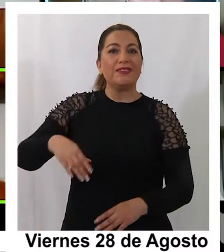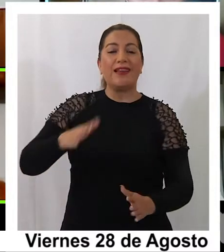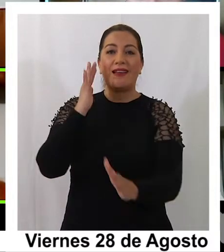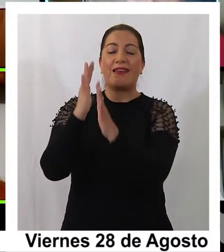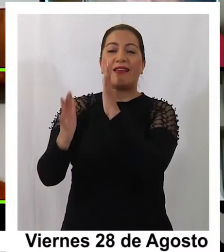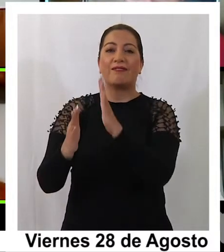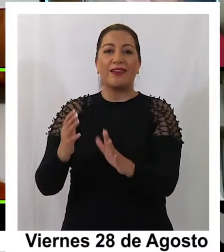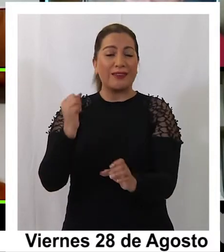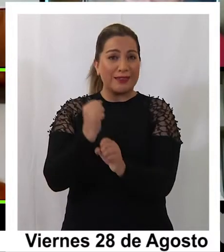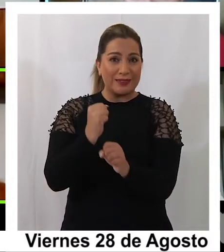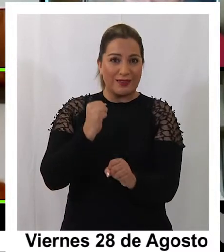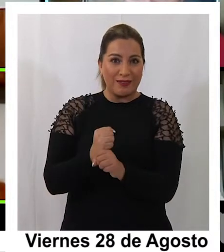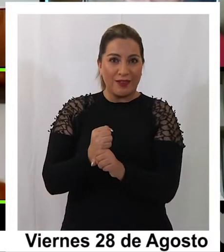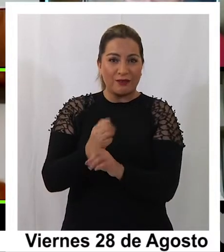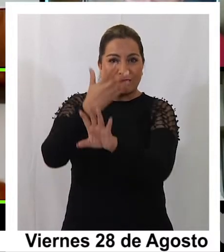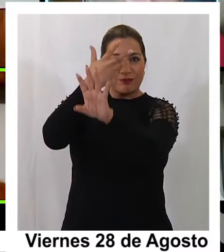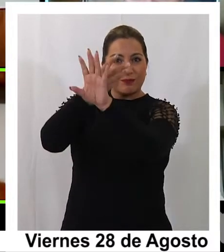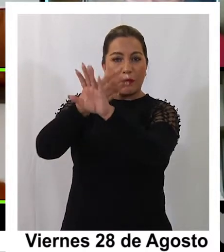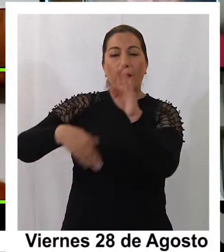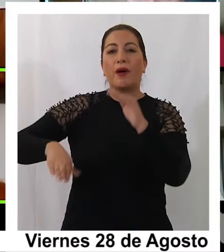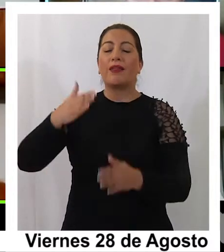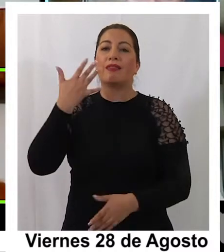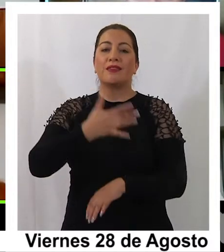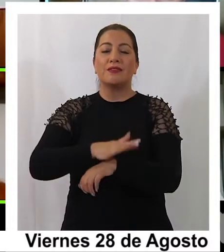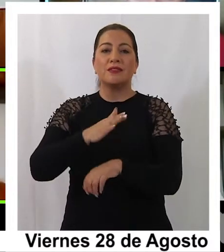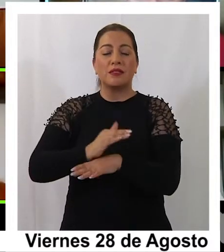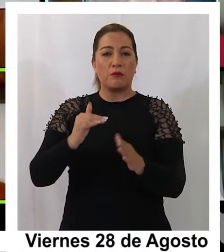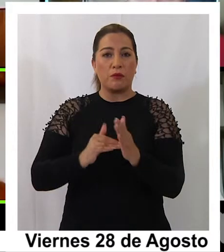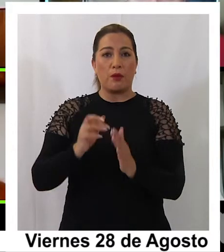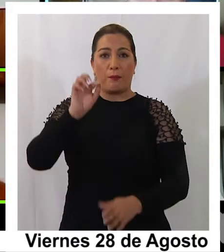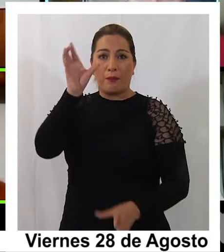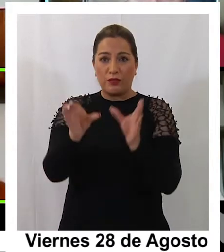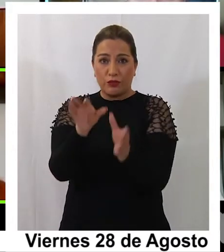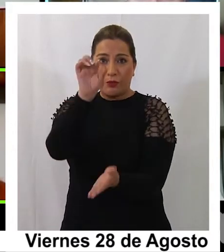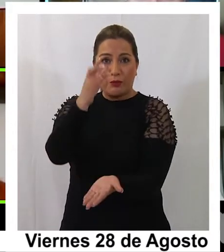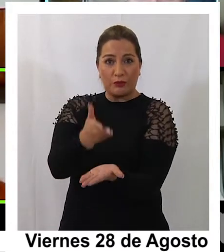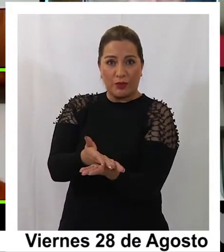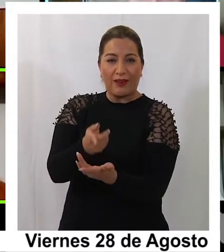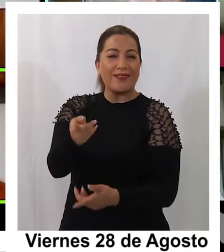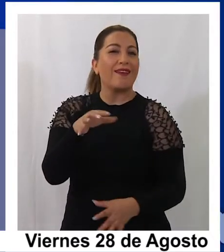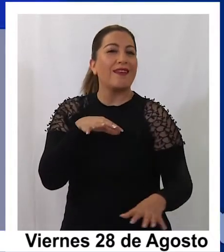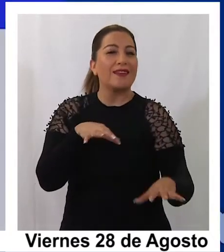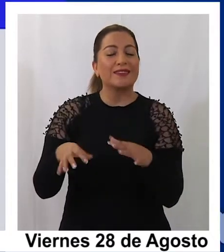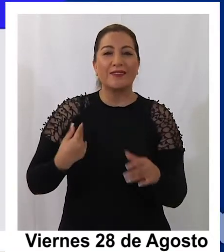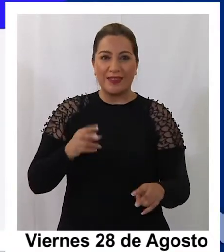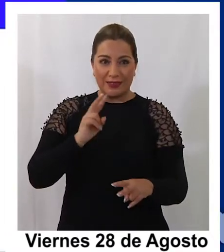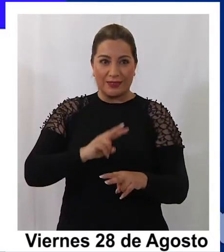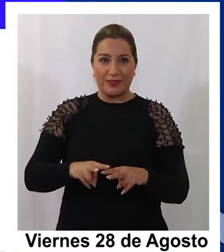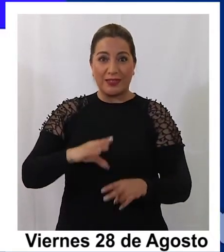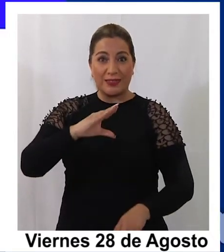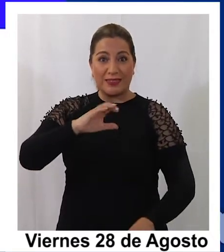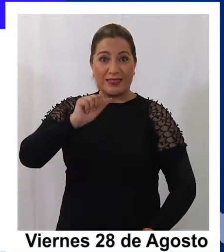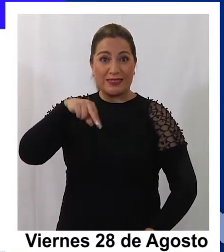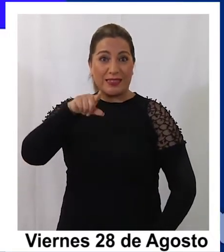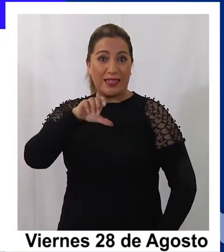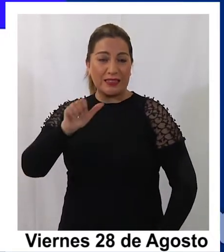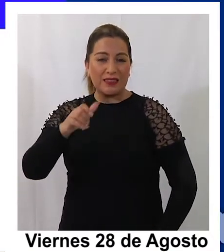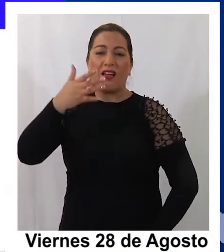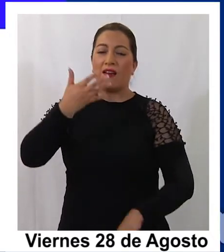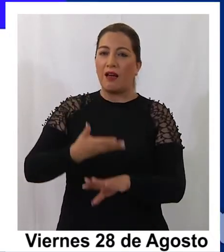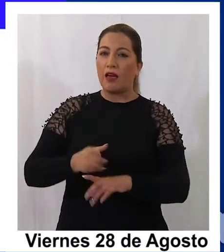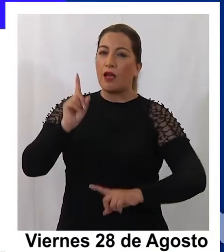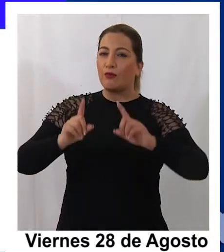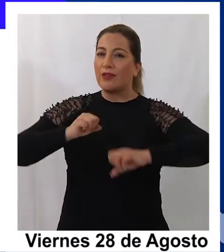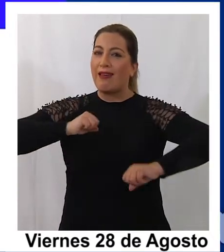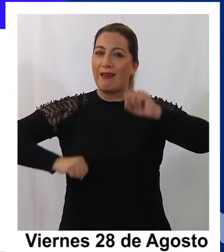feria laboral virtual y más de 15.000 postulaciones registradas. La actividad organizada por CENSE reunió a